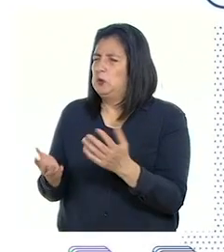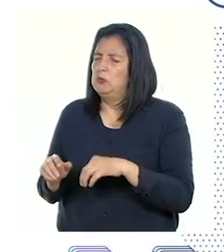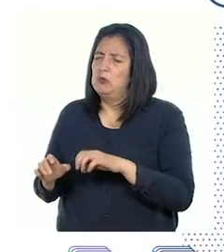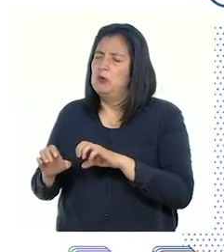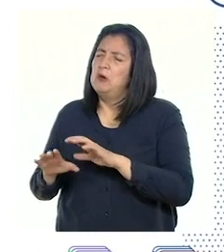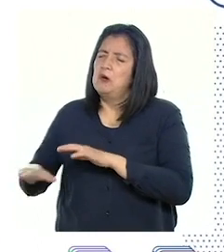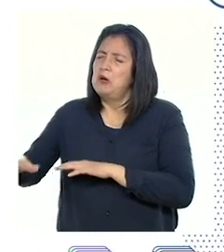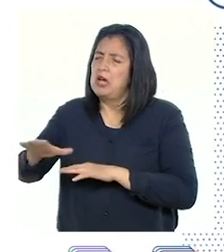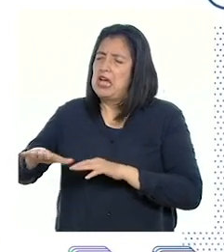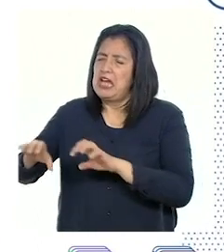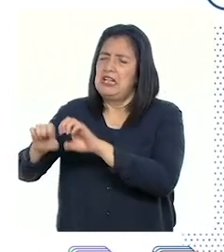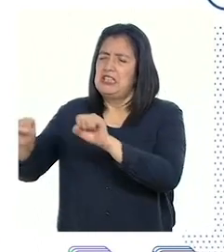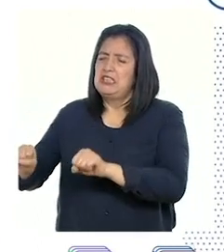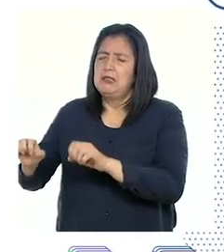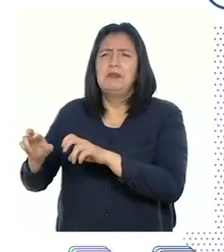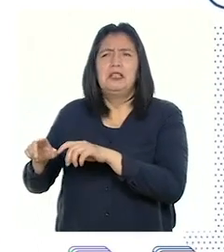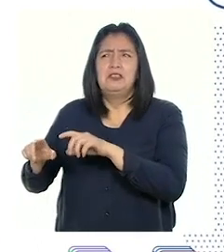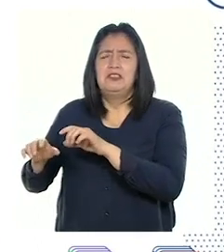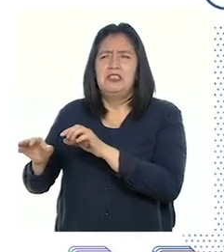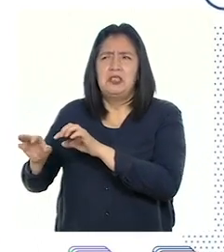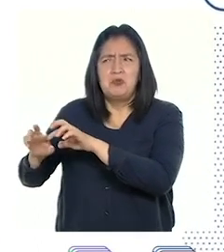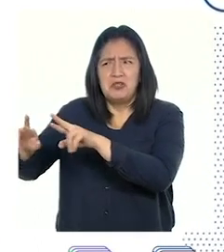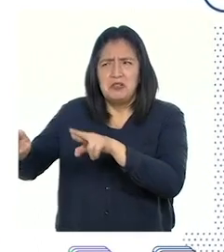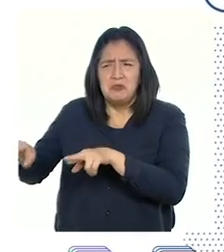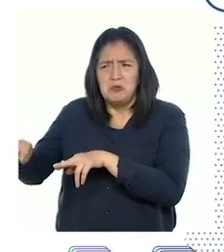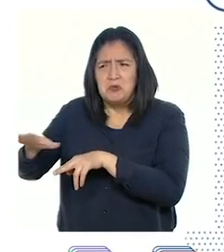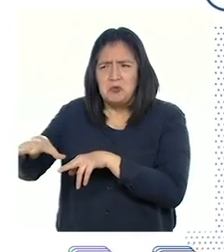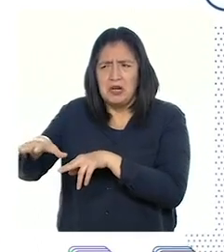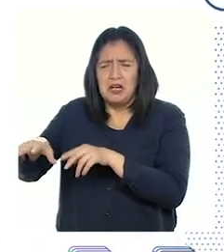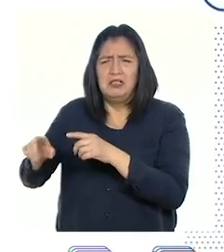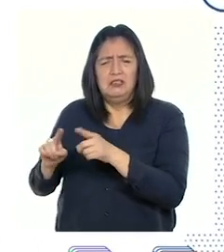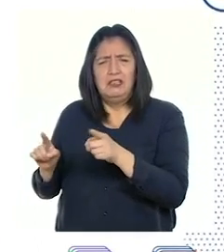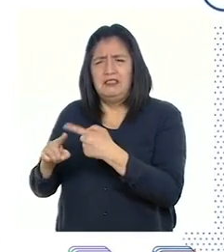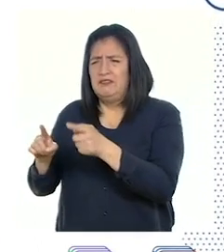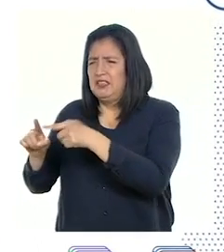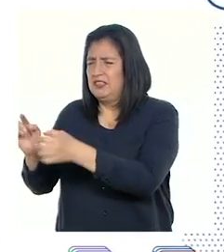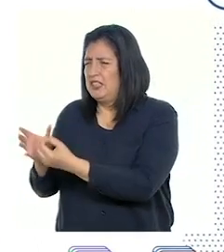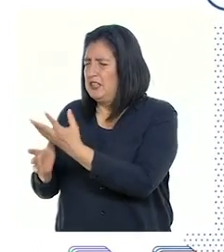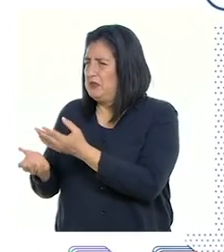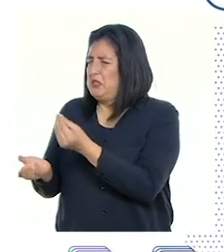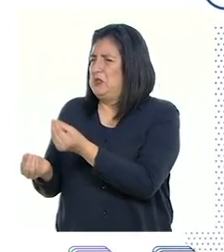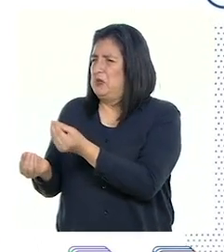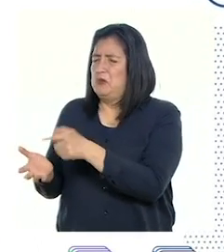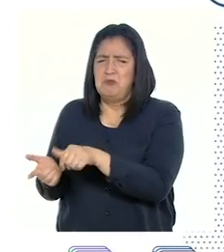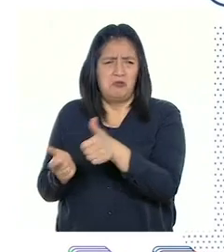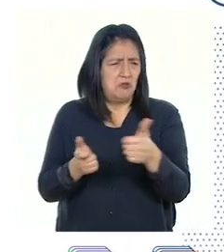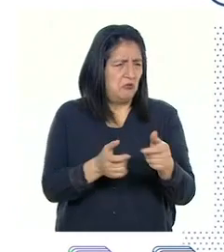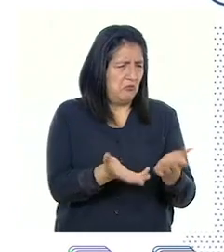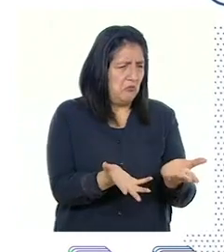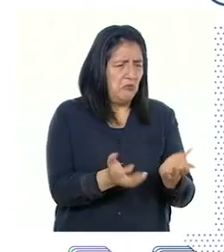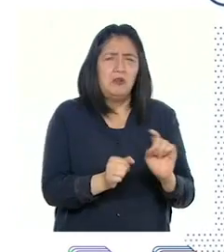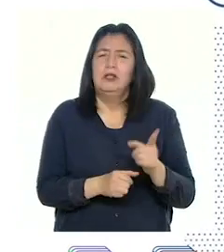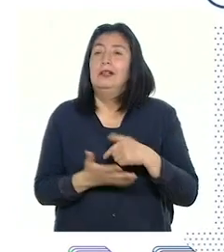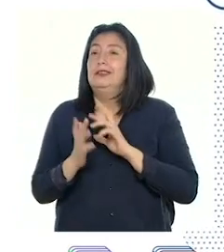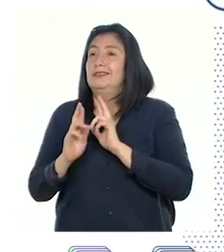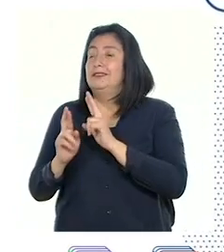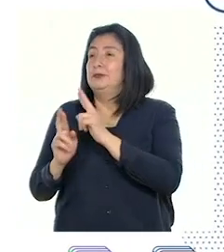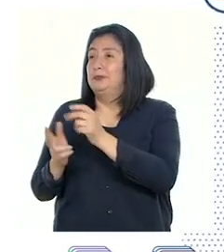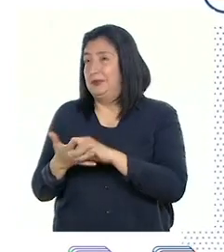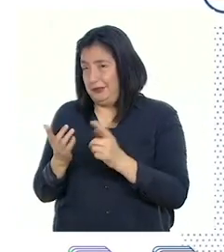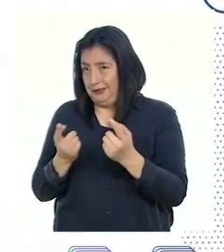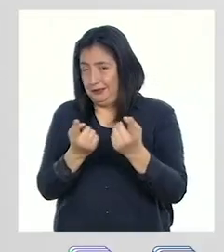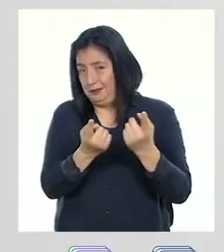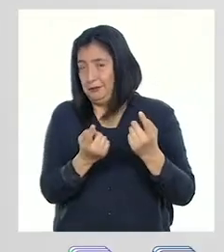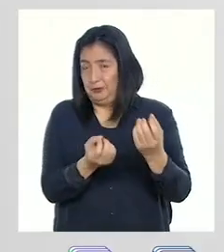del ecosistema de una región determinan la diversidad de las plantas? Y nos van a compartir sus respuestas